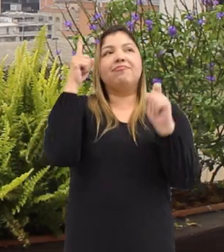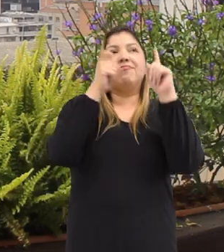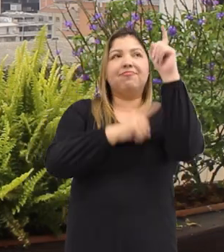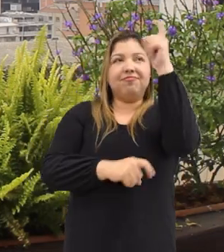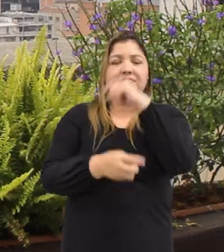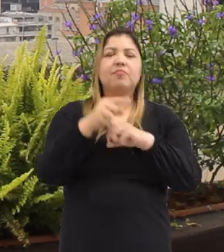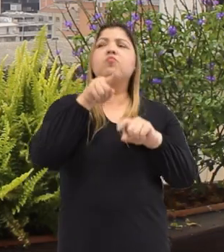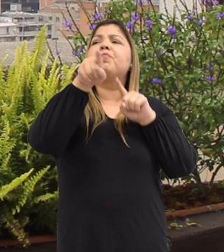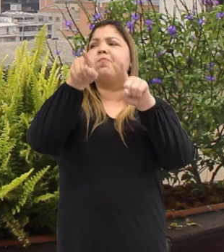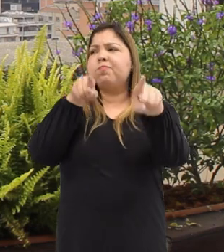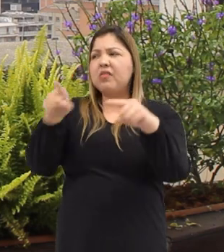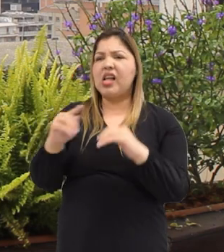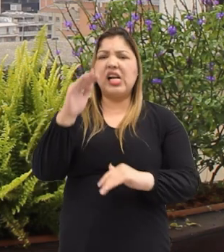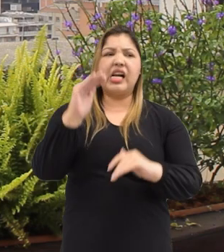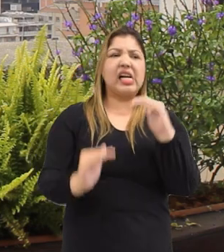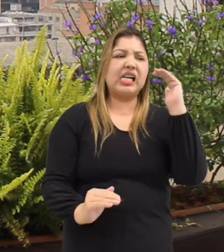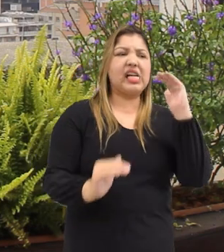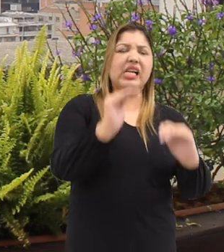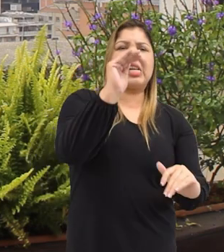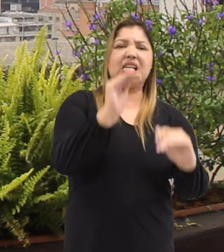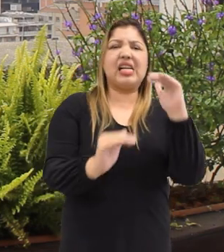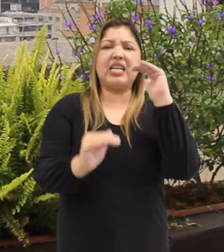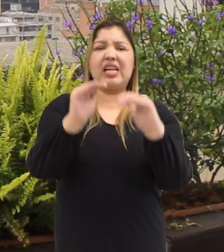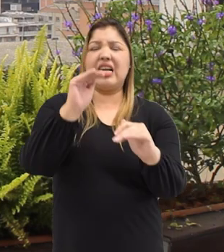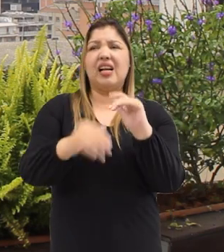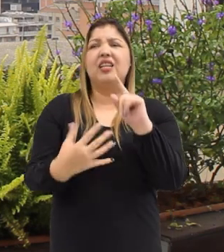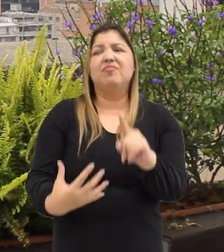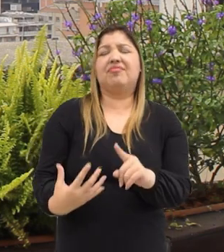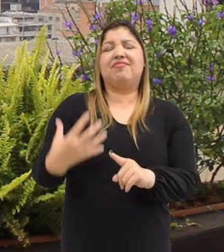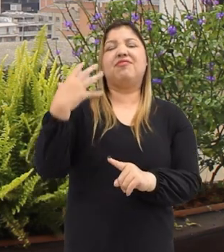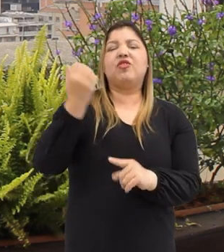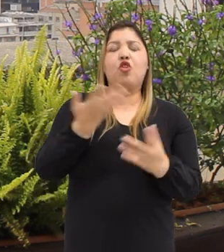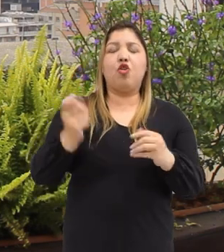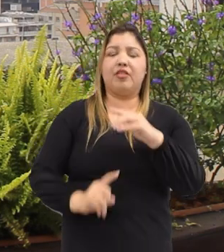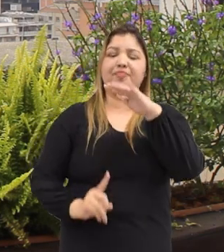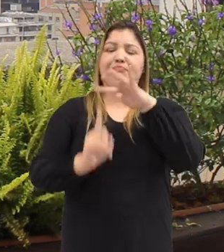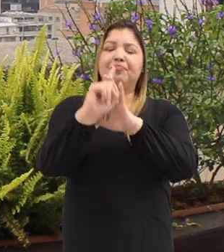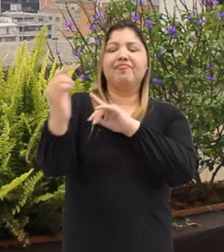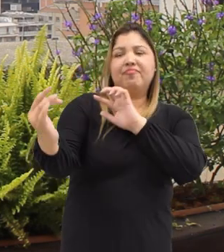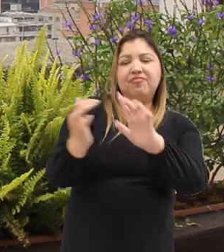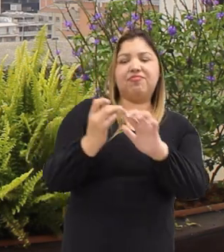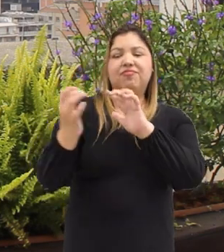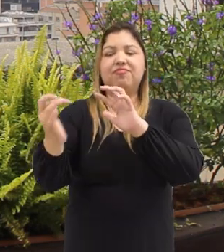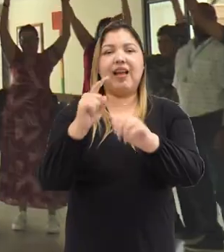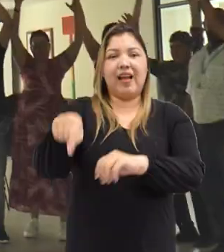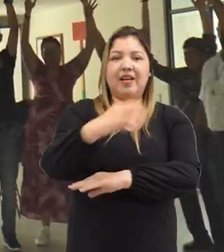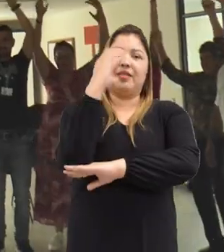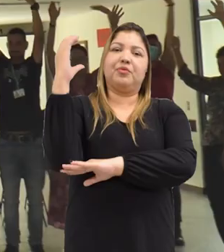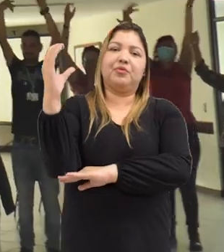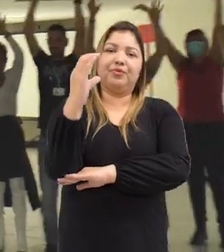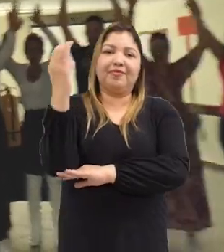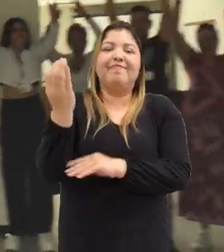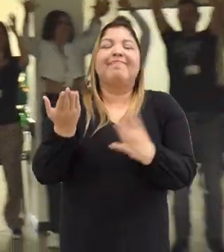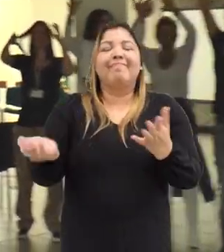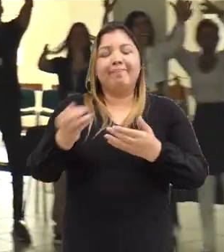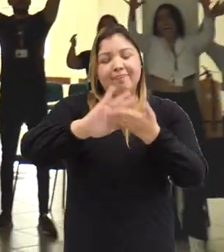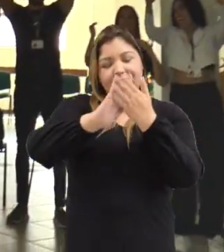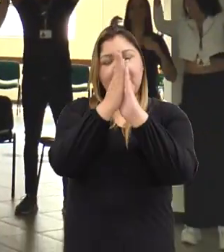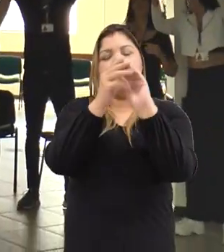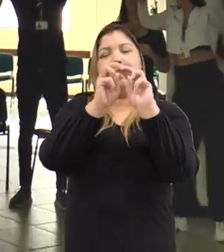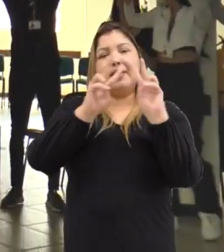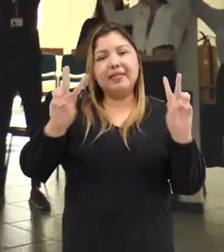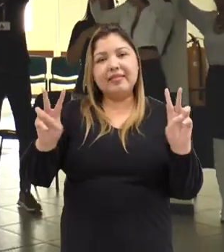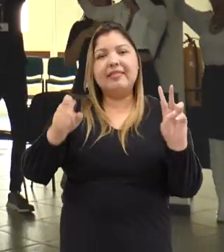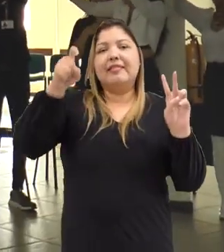las desigualdades estructurales que fueron profundizadas en el conflicto armado colombiano. Por esto la paz